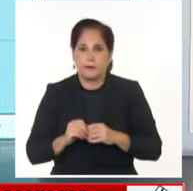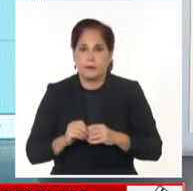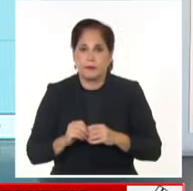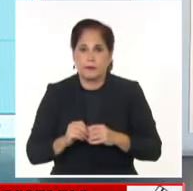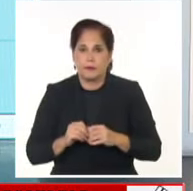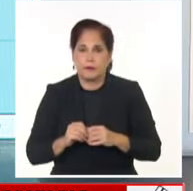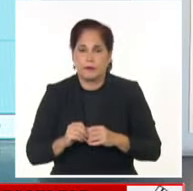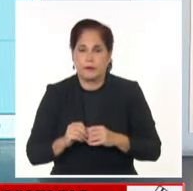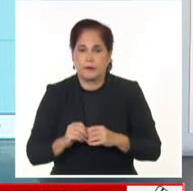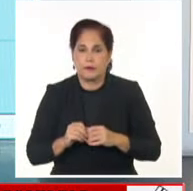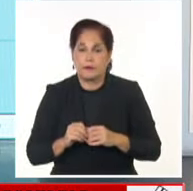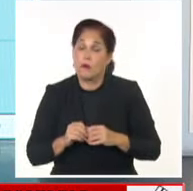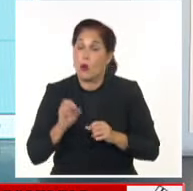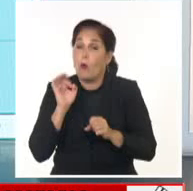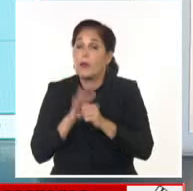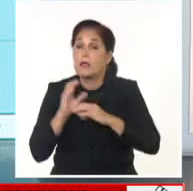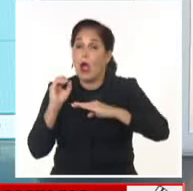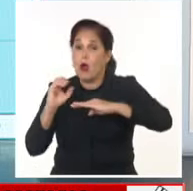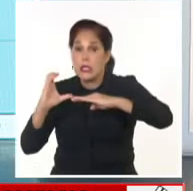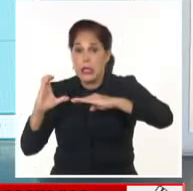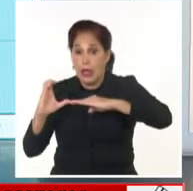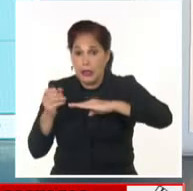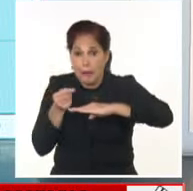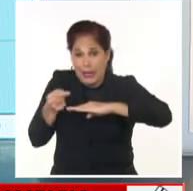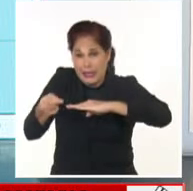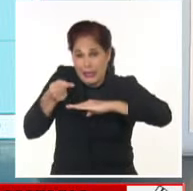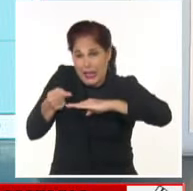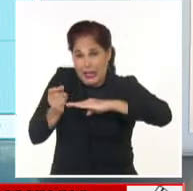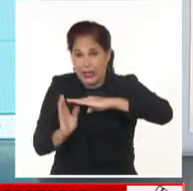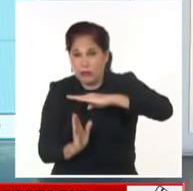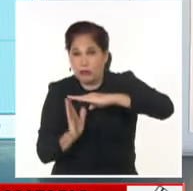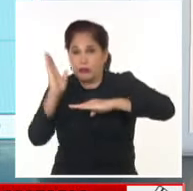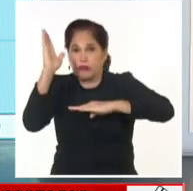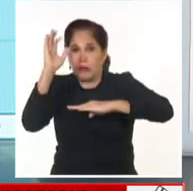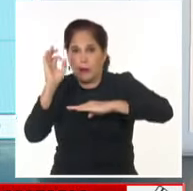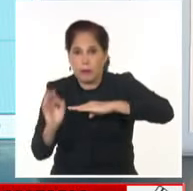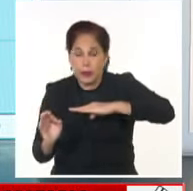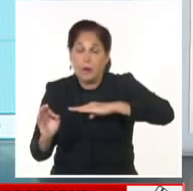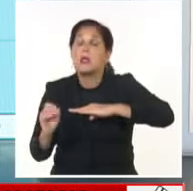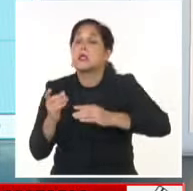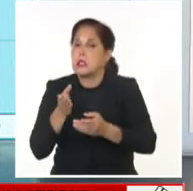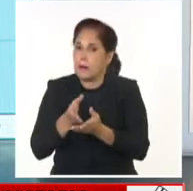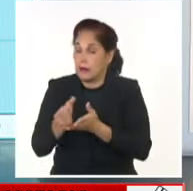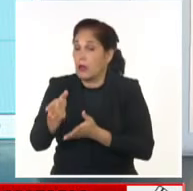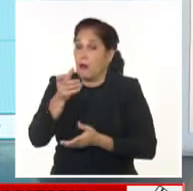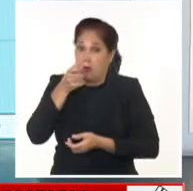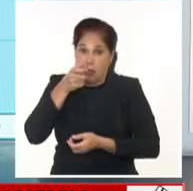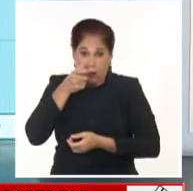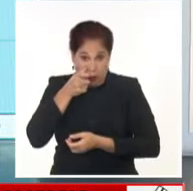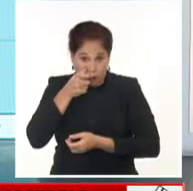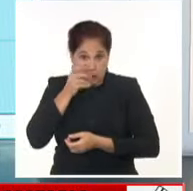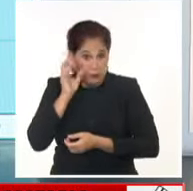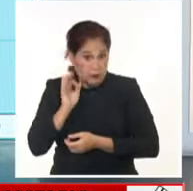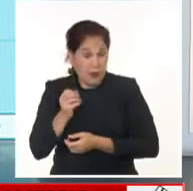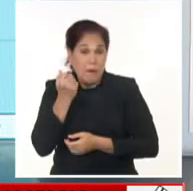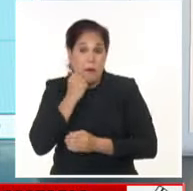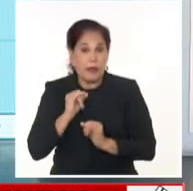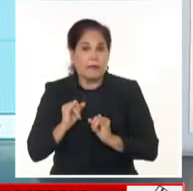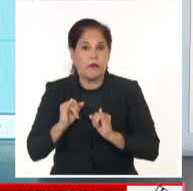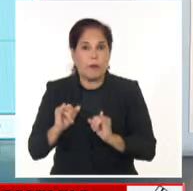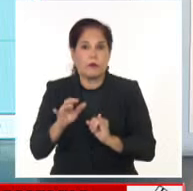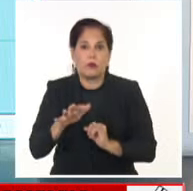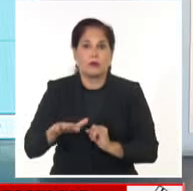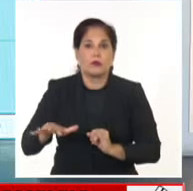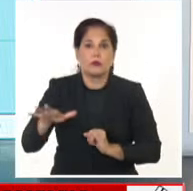país una vez que este organismo se vaya acercando un poco más al occidente. Por tanto, se mantiene la vigilancia y continuaremos informando oportunamente